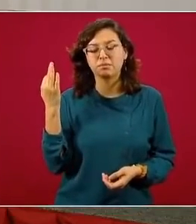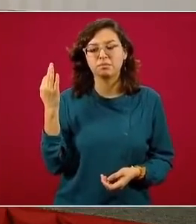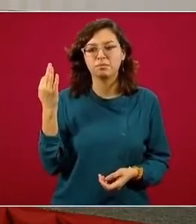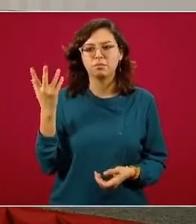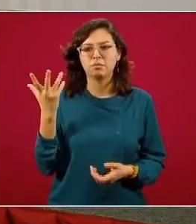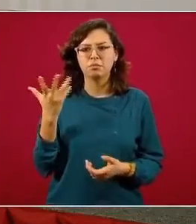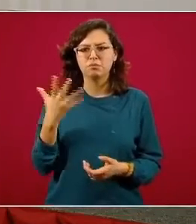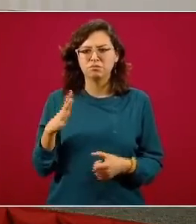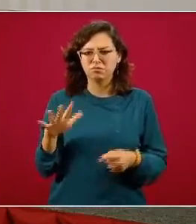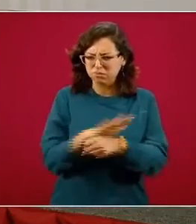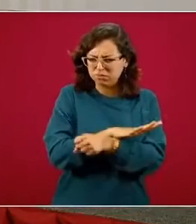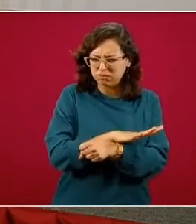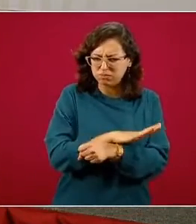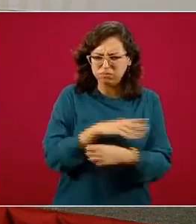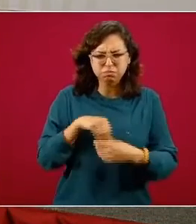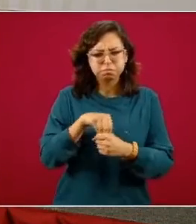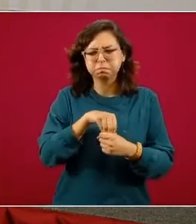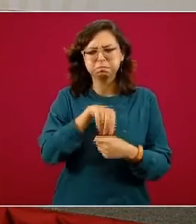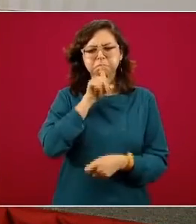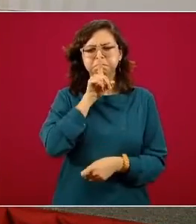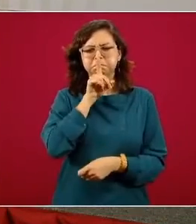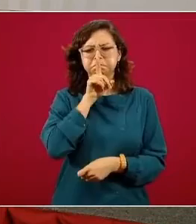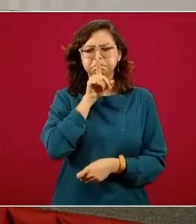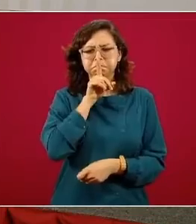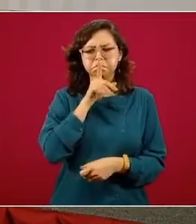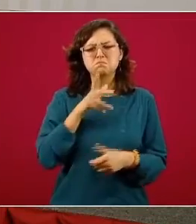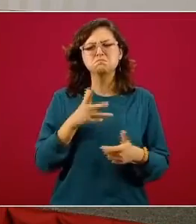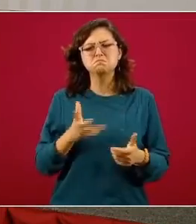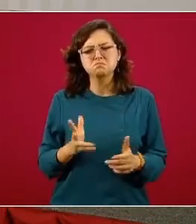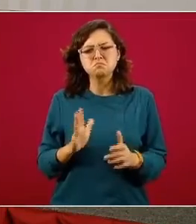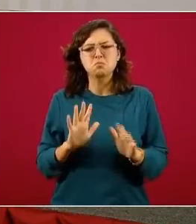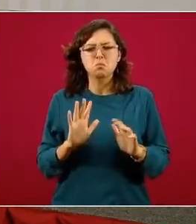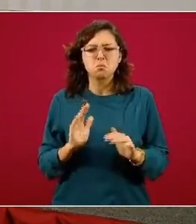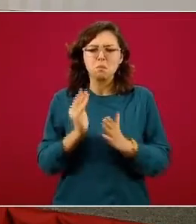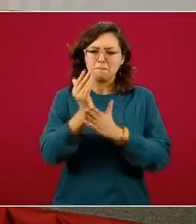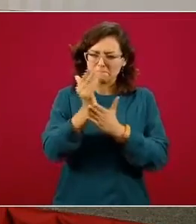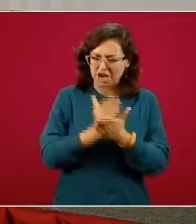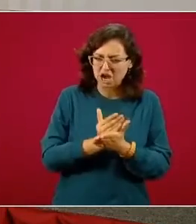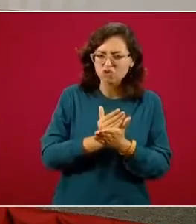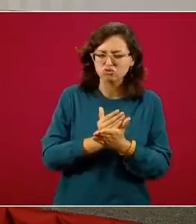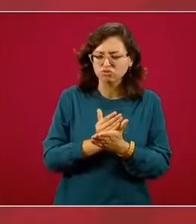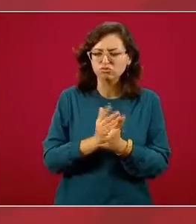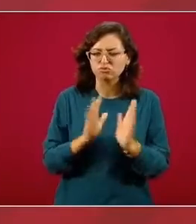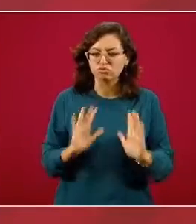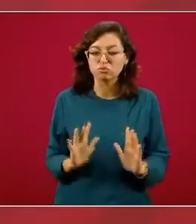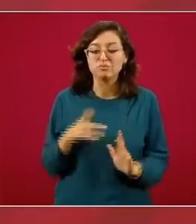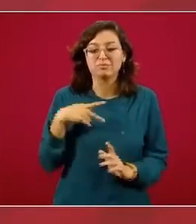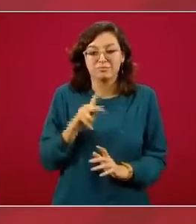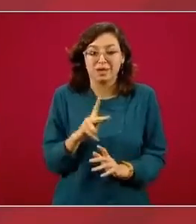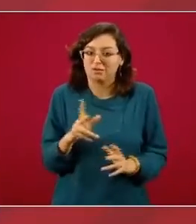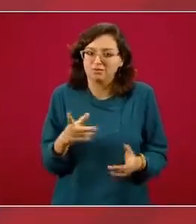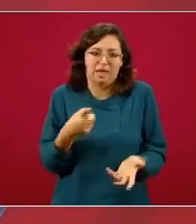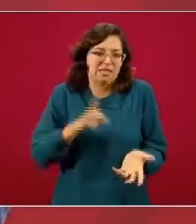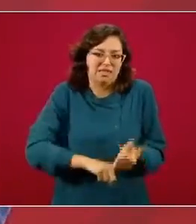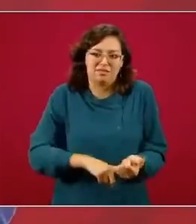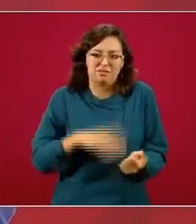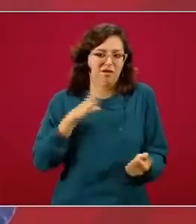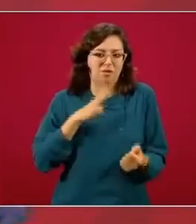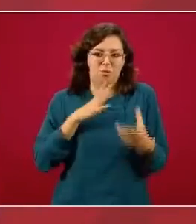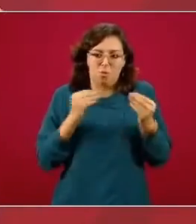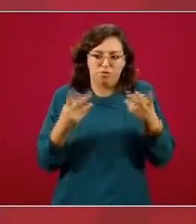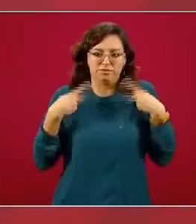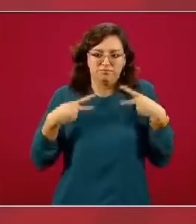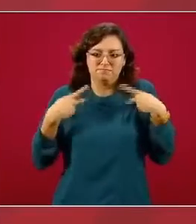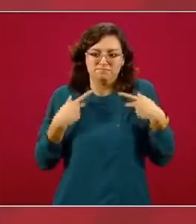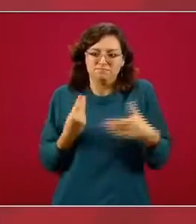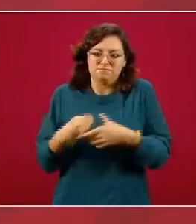de la capacidad de uso están más holgadas si se quiere pero de todos modos la naturaleza de las